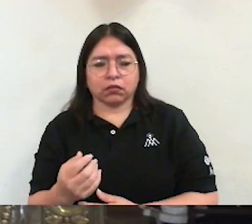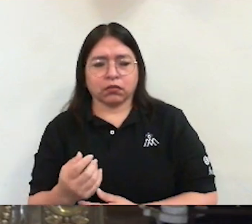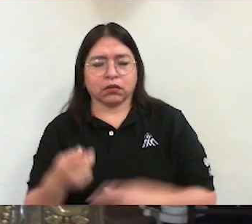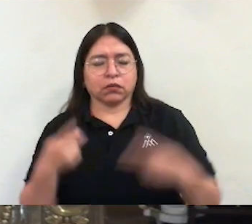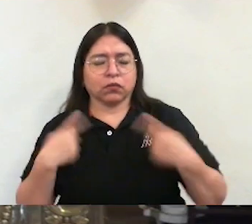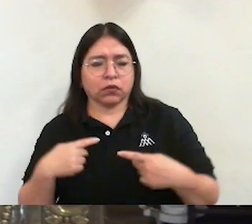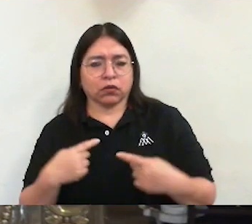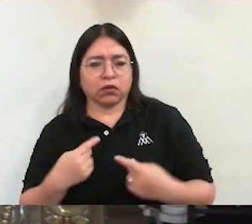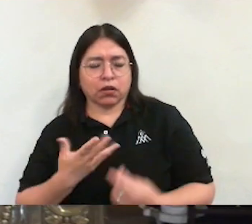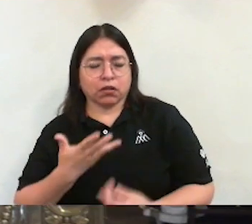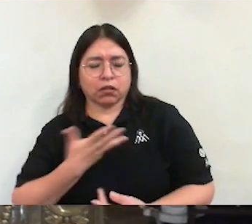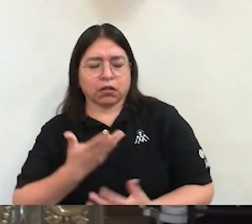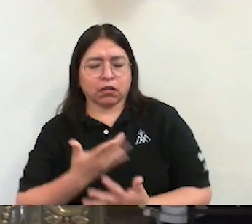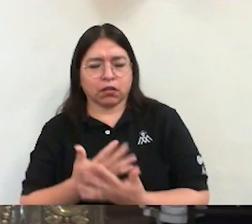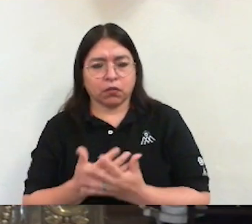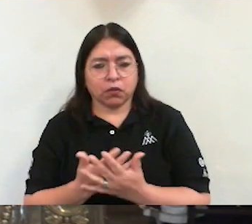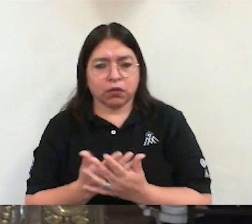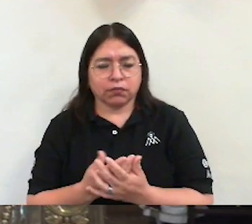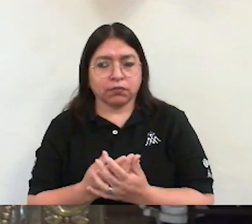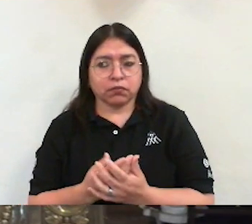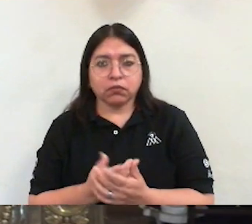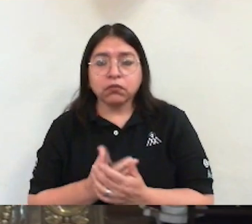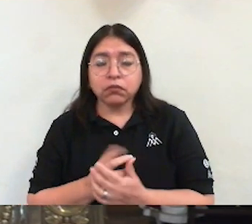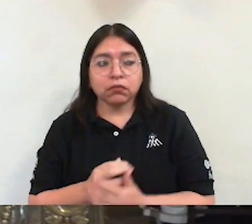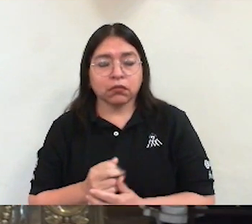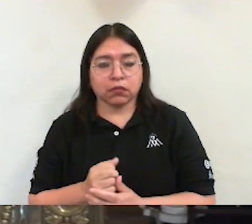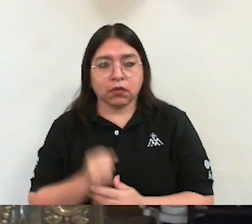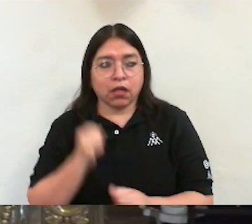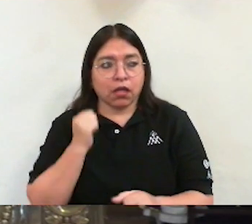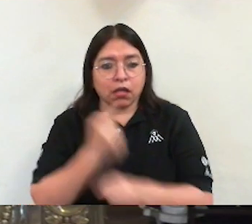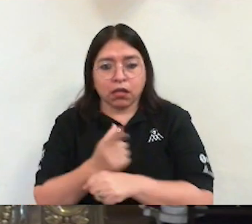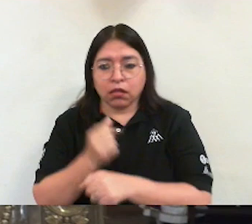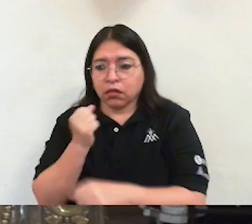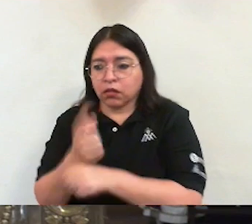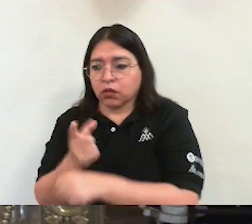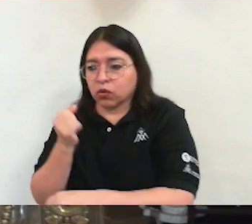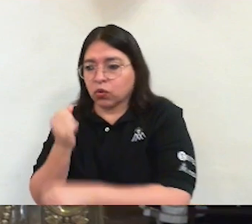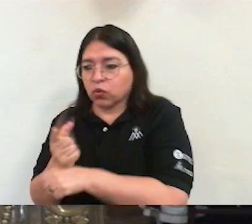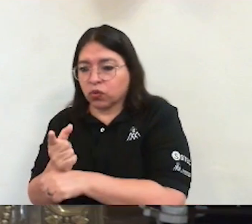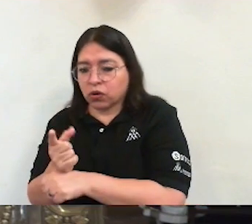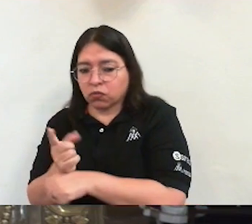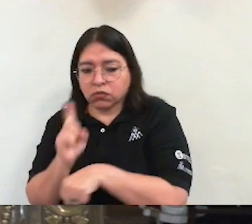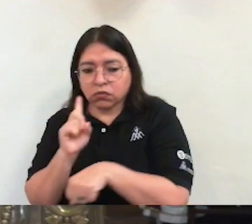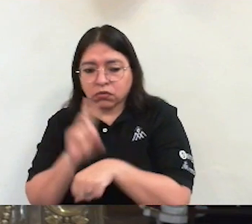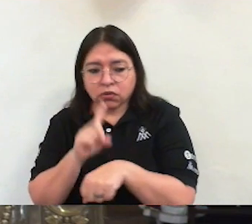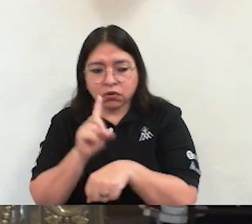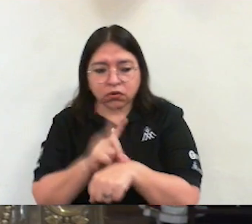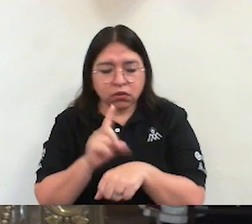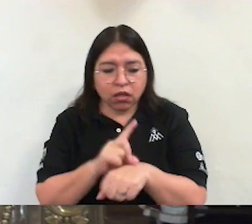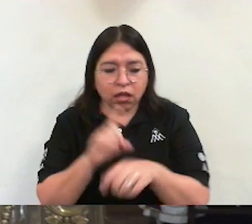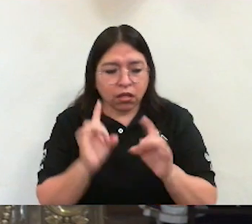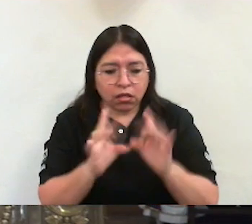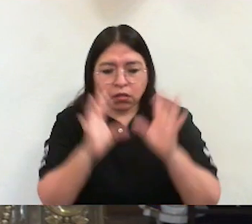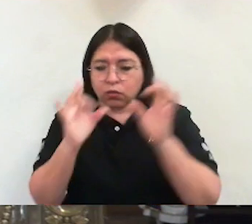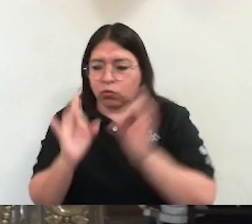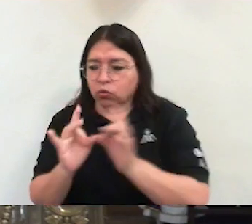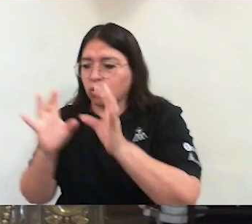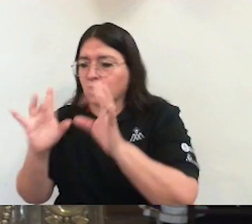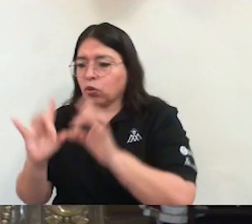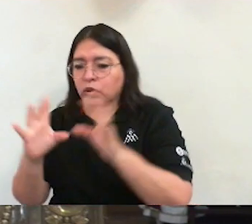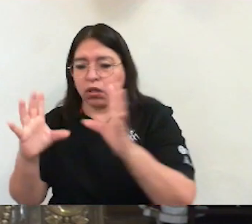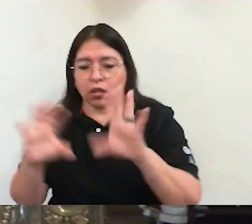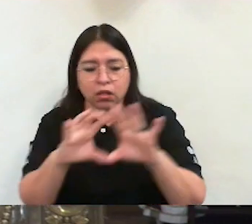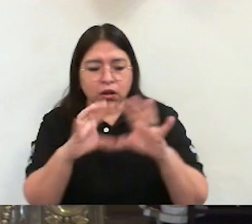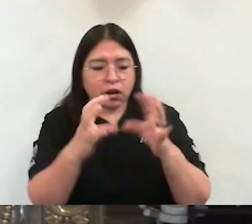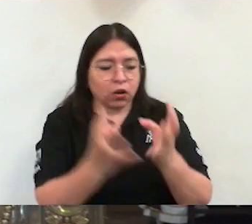Cada día nos sorprenden nuevas situaciones que causan